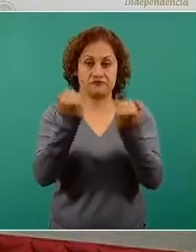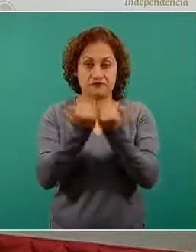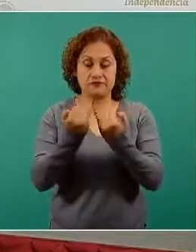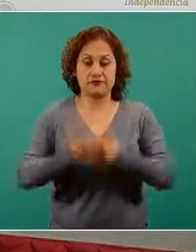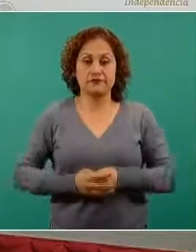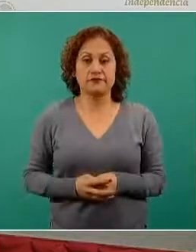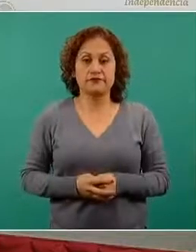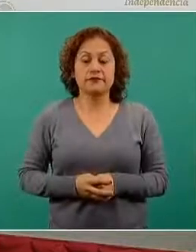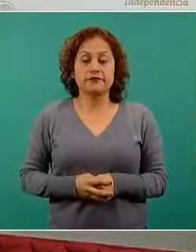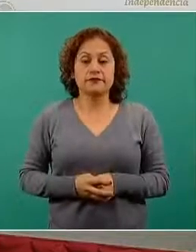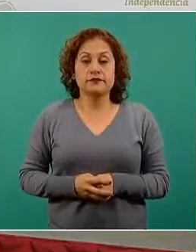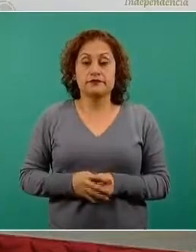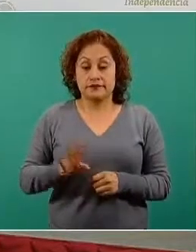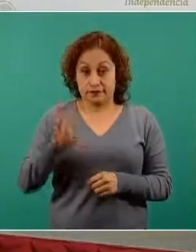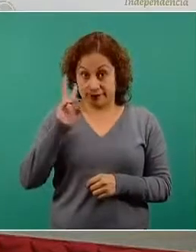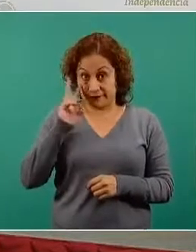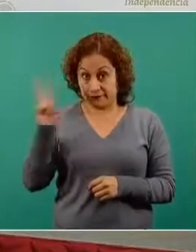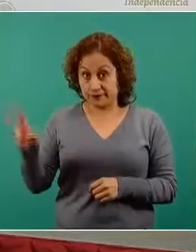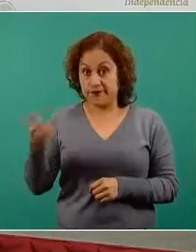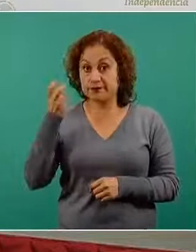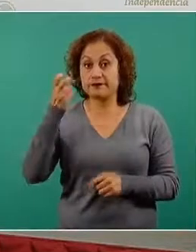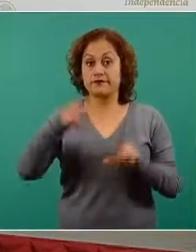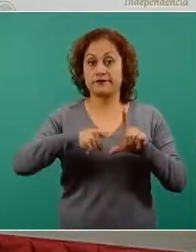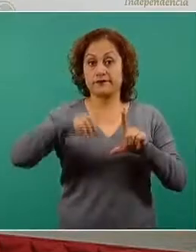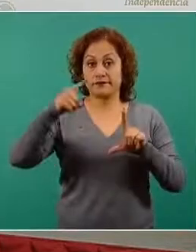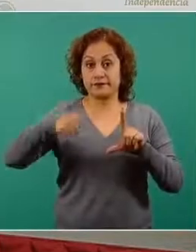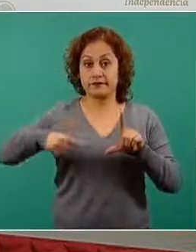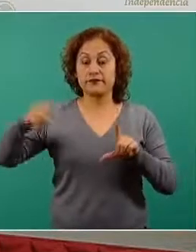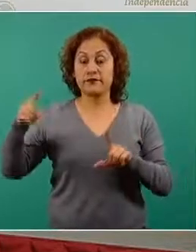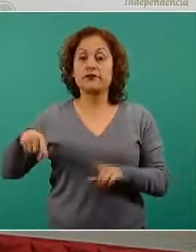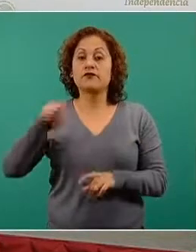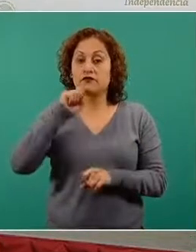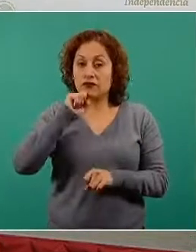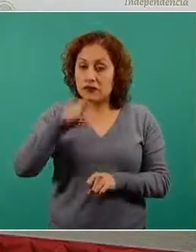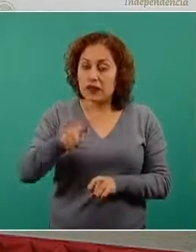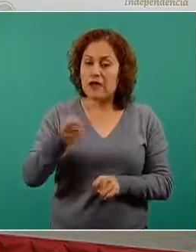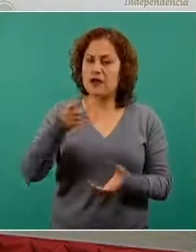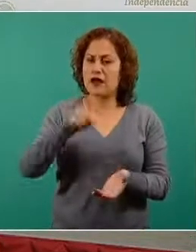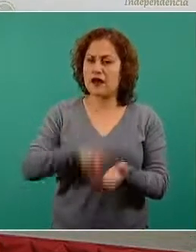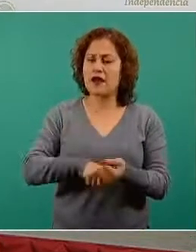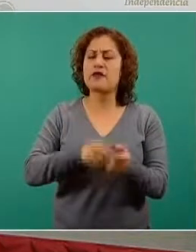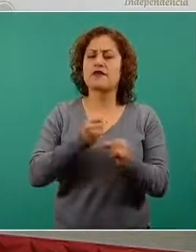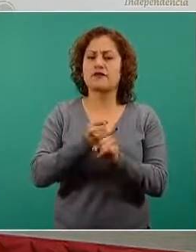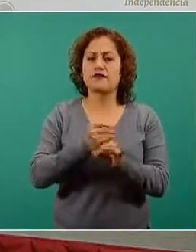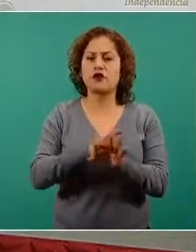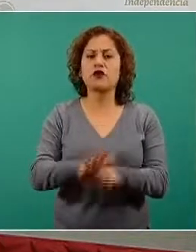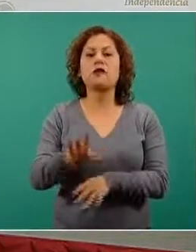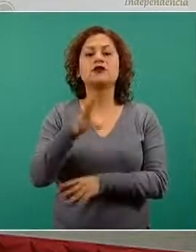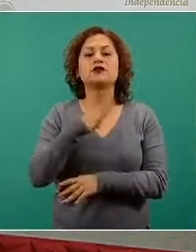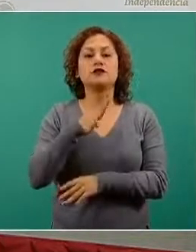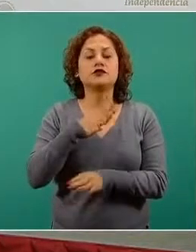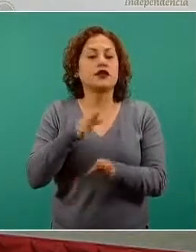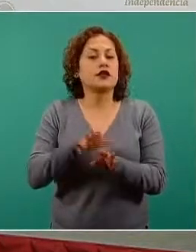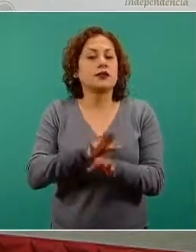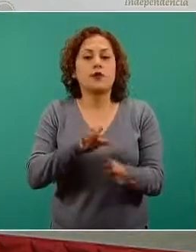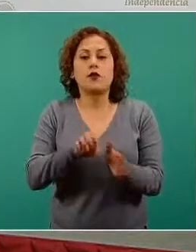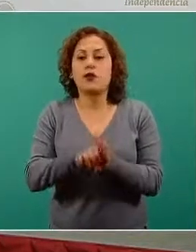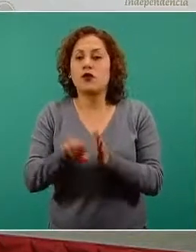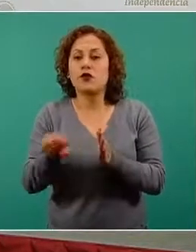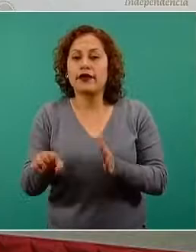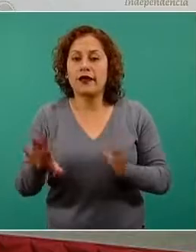también como esta curva en espejo de las personas que se estima que se han